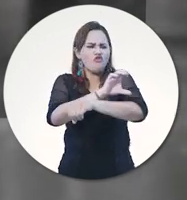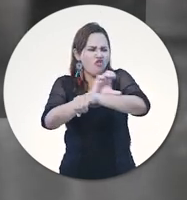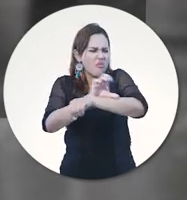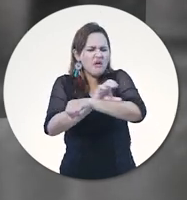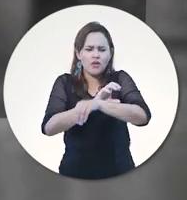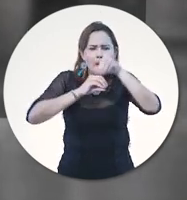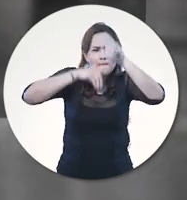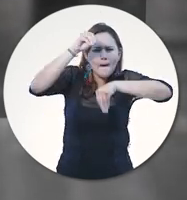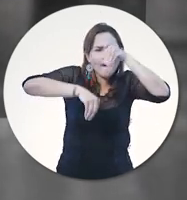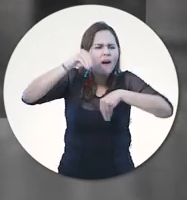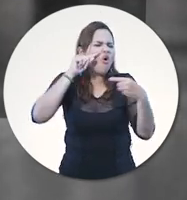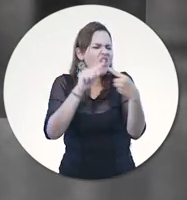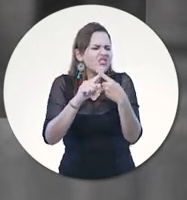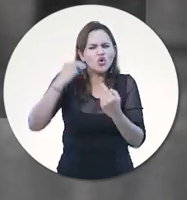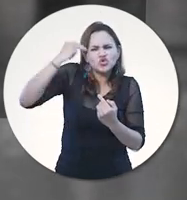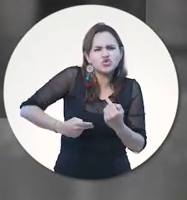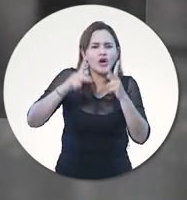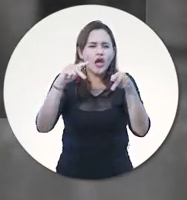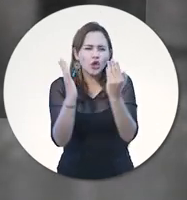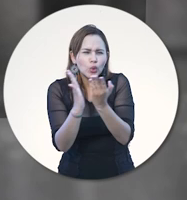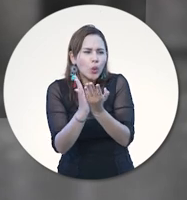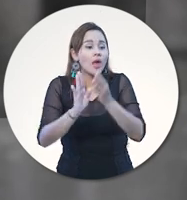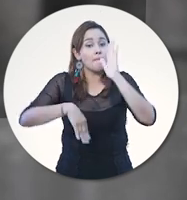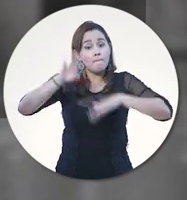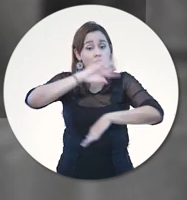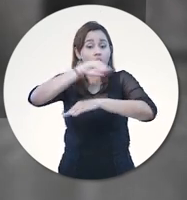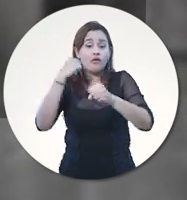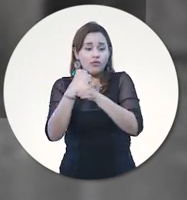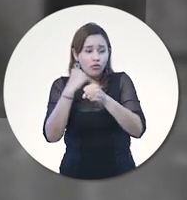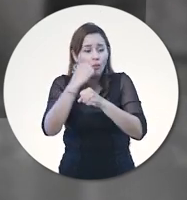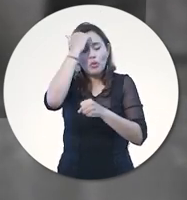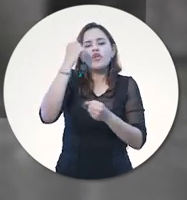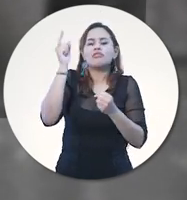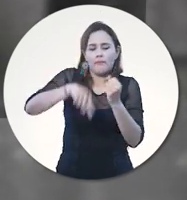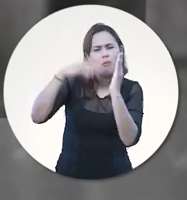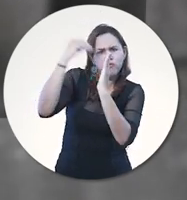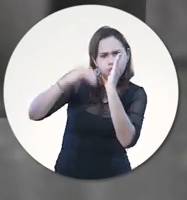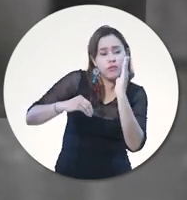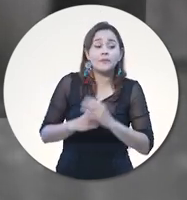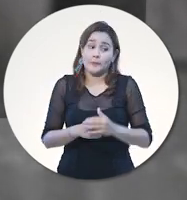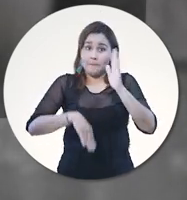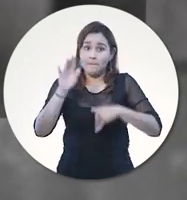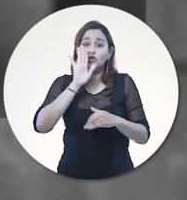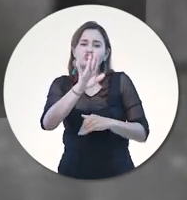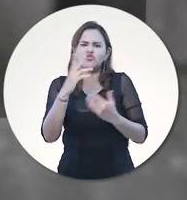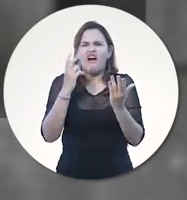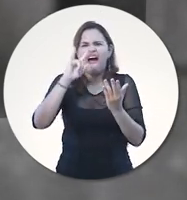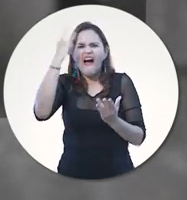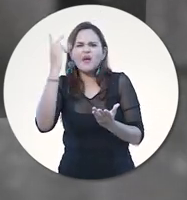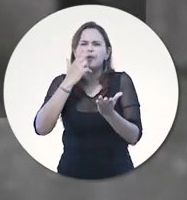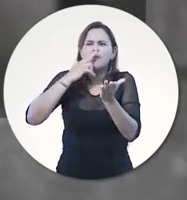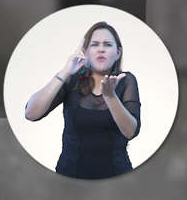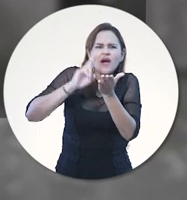gestión de las historias académicas de los estudiantes y para la gestión docente. También, sus comunicaciones internas son